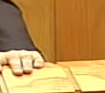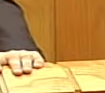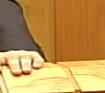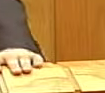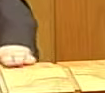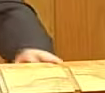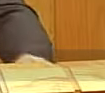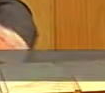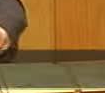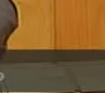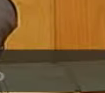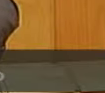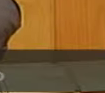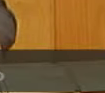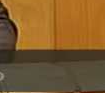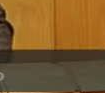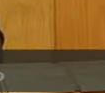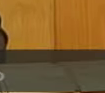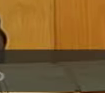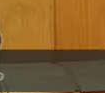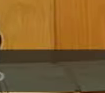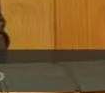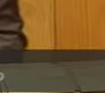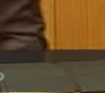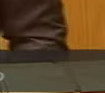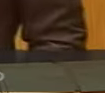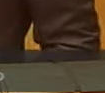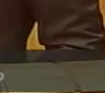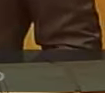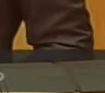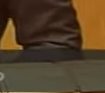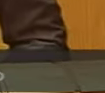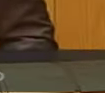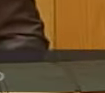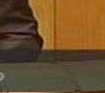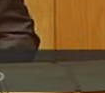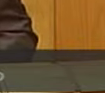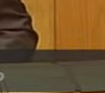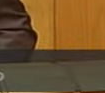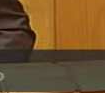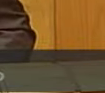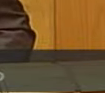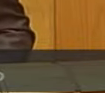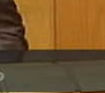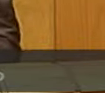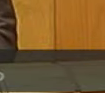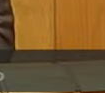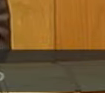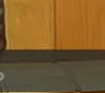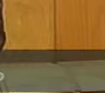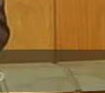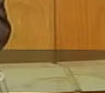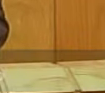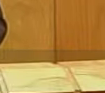.200 empregos na empresa Seaga e desde logo coa súa política provocaron tamén a eliminación a destrucción de 1.800